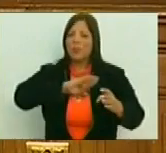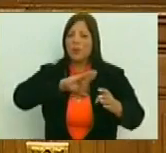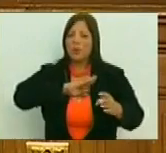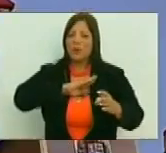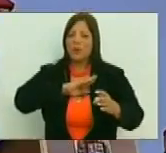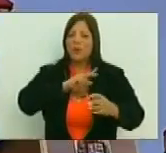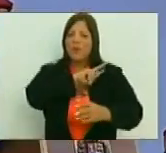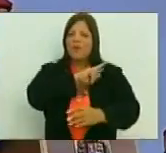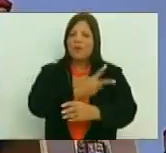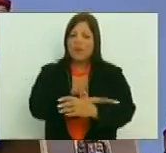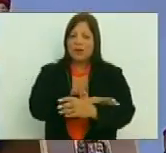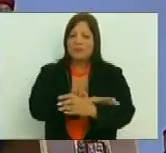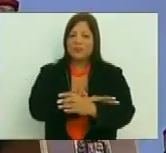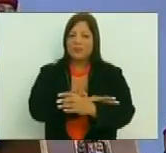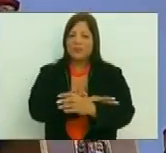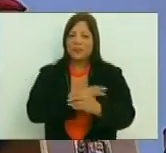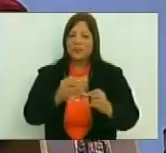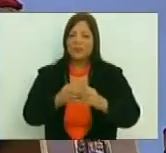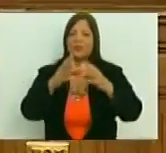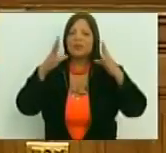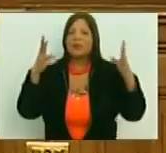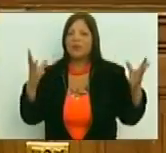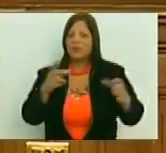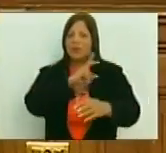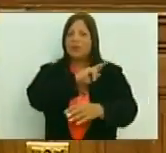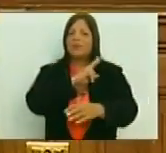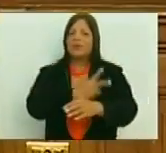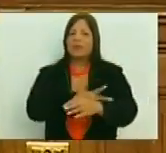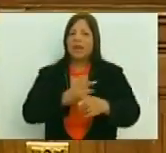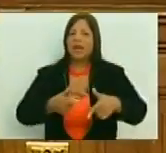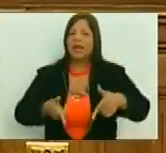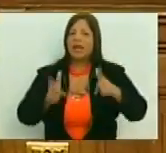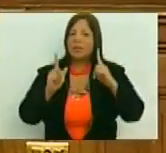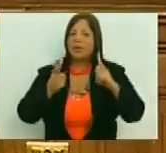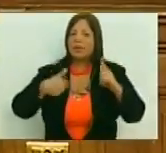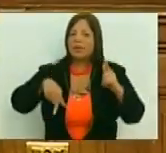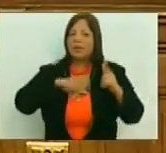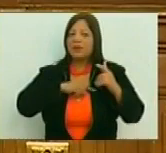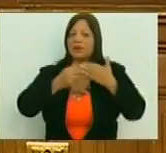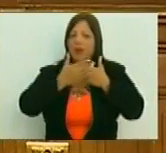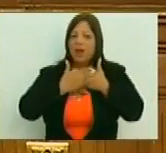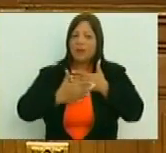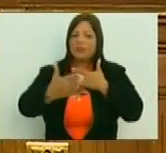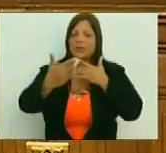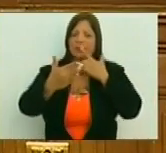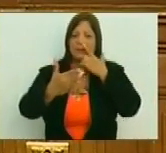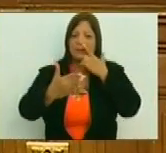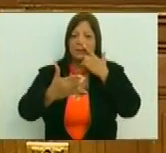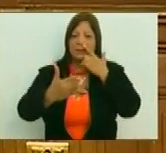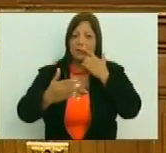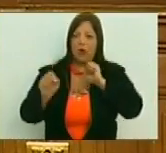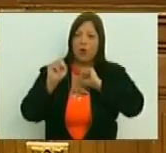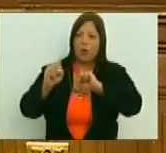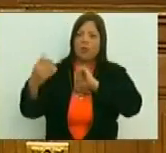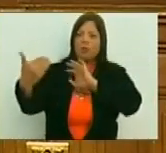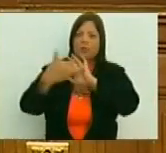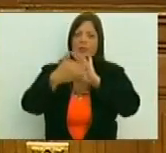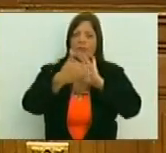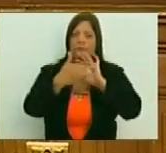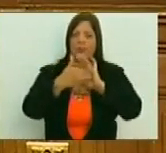fuerza en una enorme fuerza que permita a nosotros avanzar contra la agresión